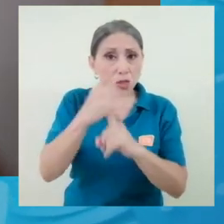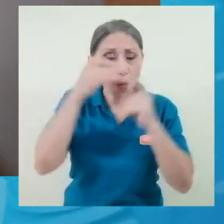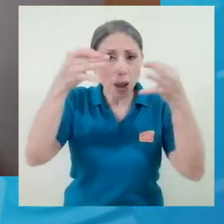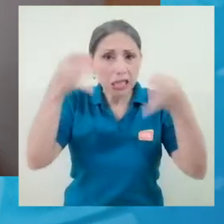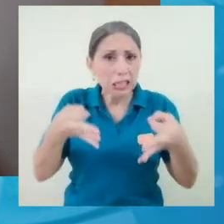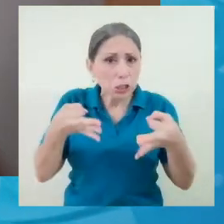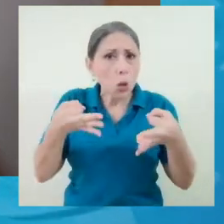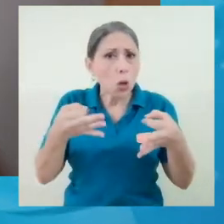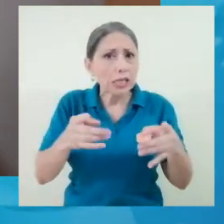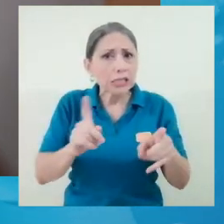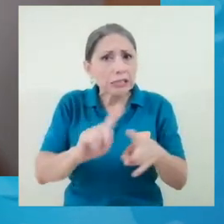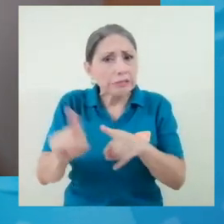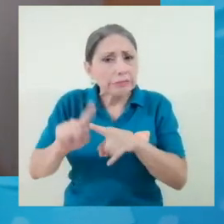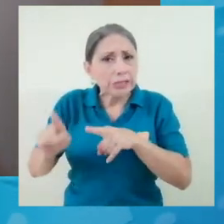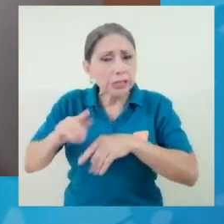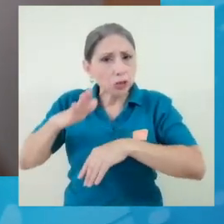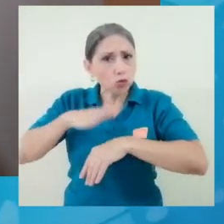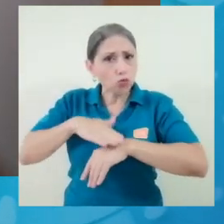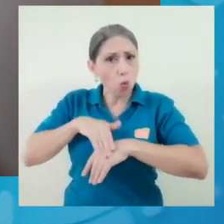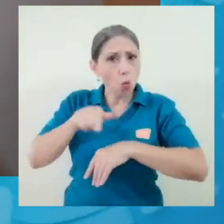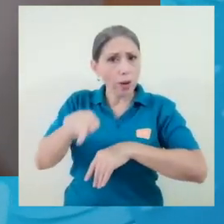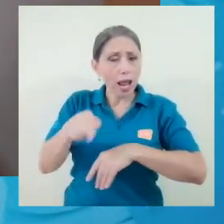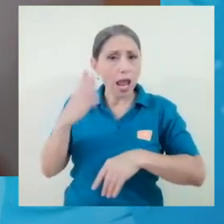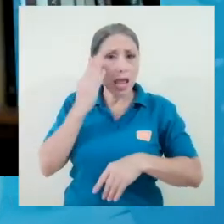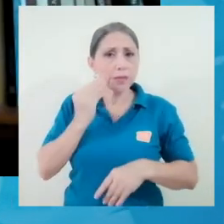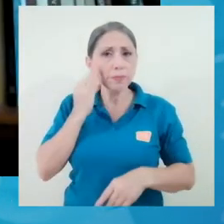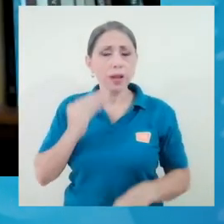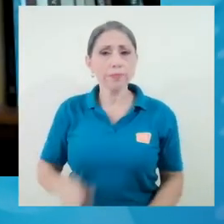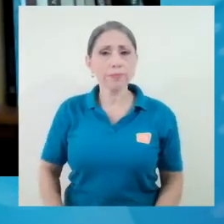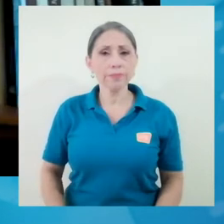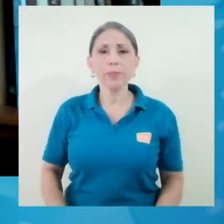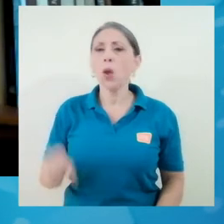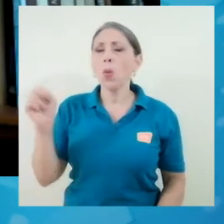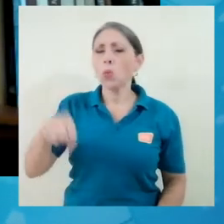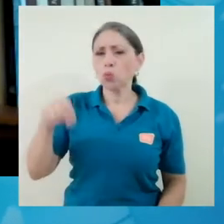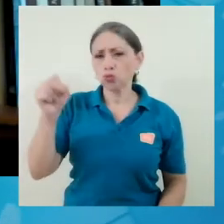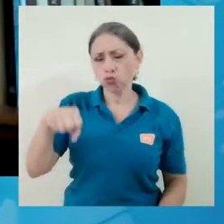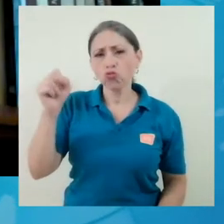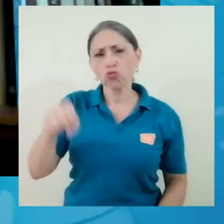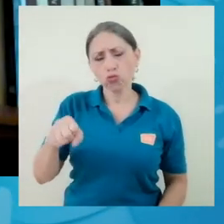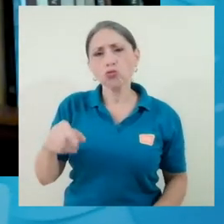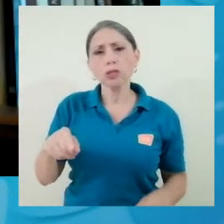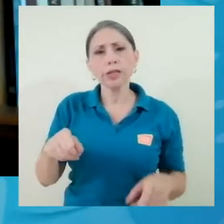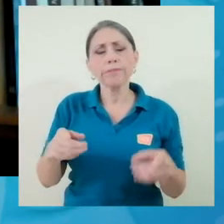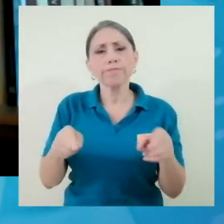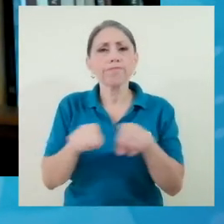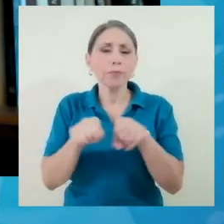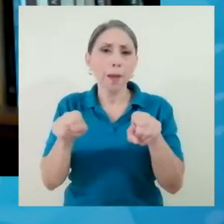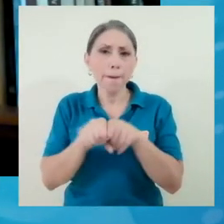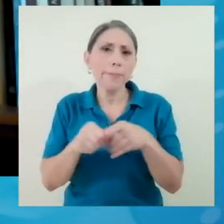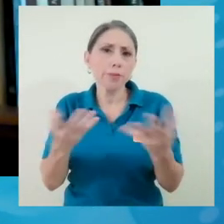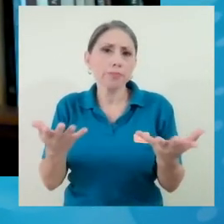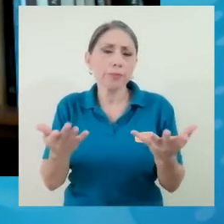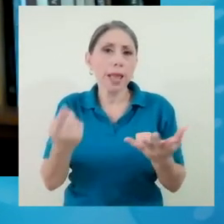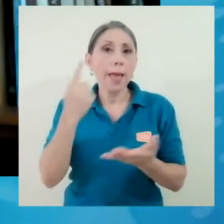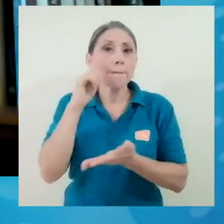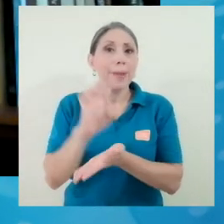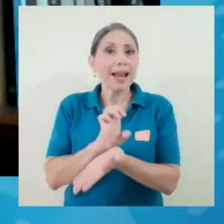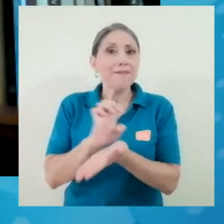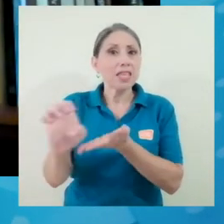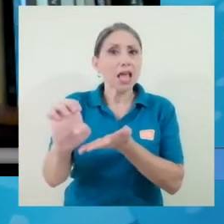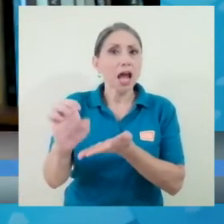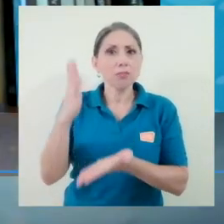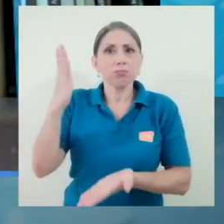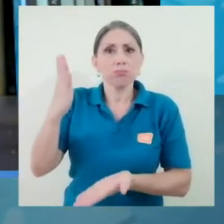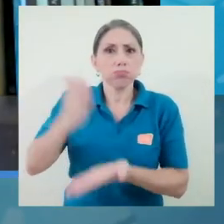consideraciones al respecto a raíz de esta experiencia. Pues sí, y sobre todo, pues en términos más pragmáticos de que para evitar ese tipo